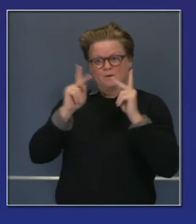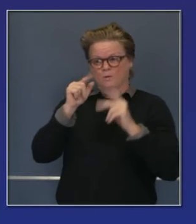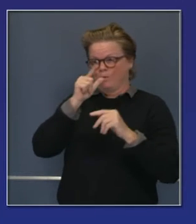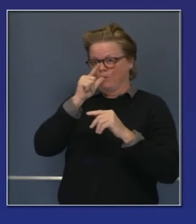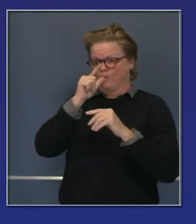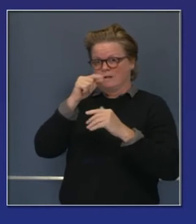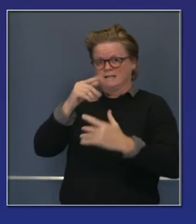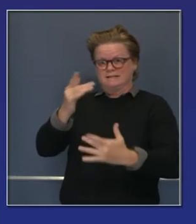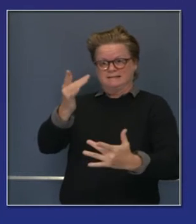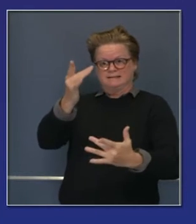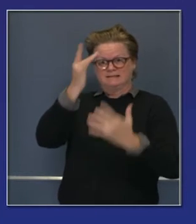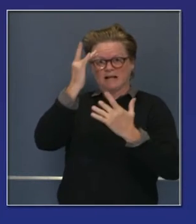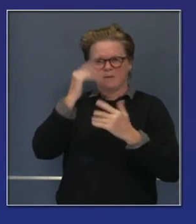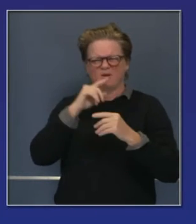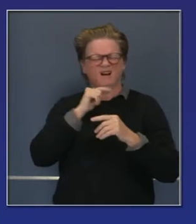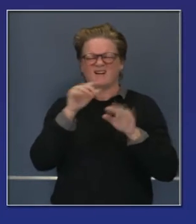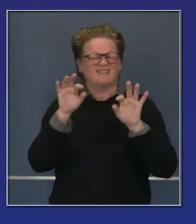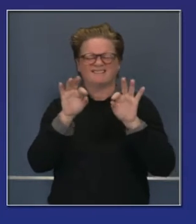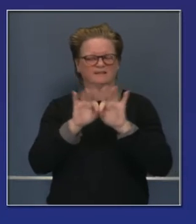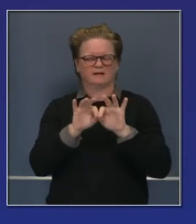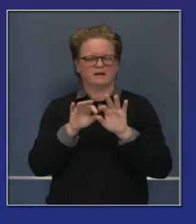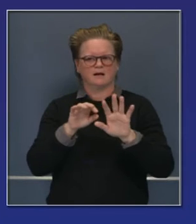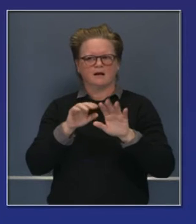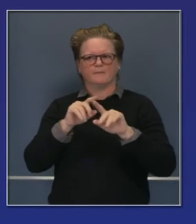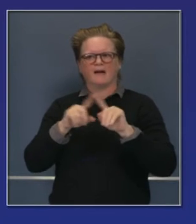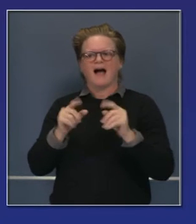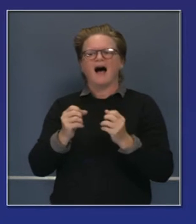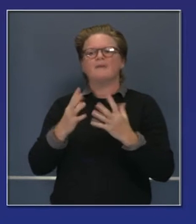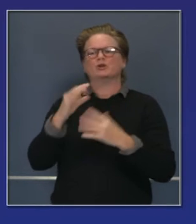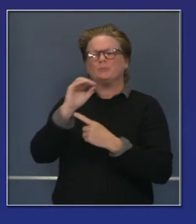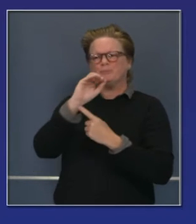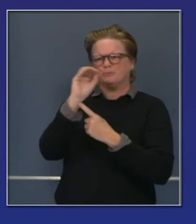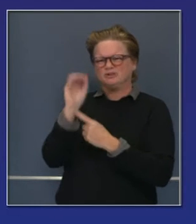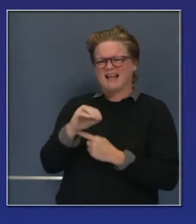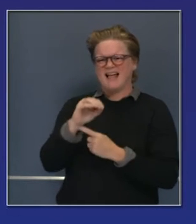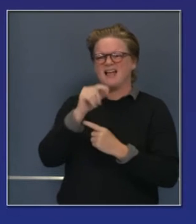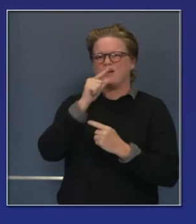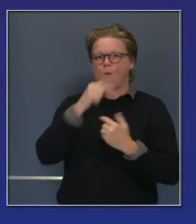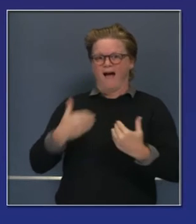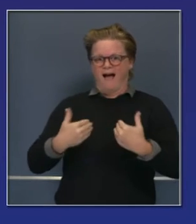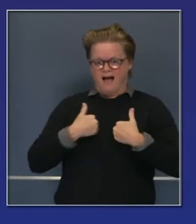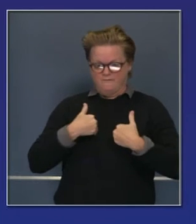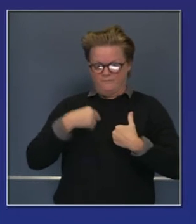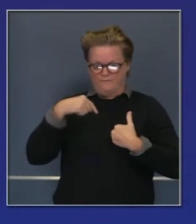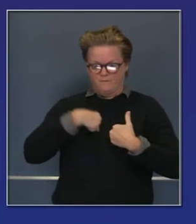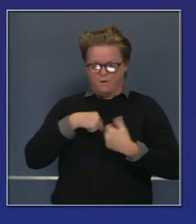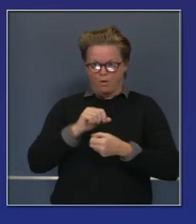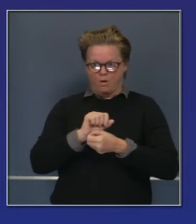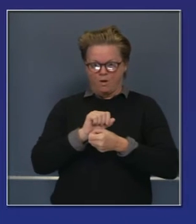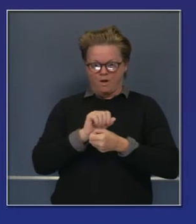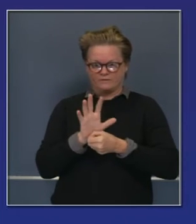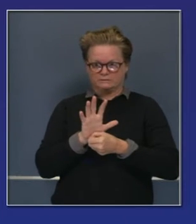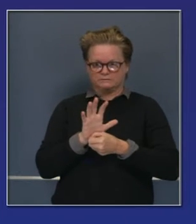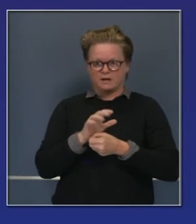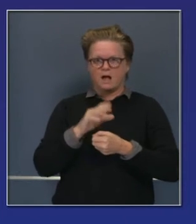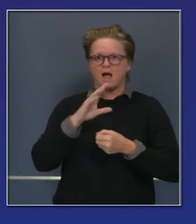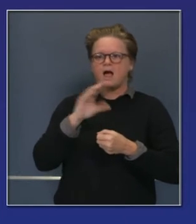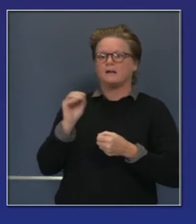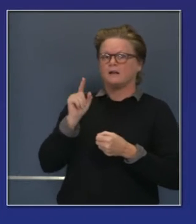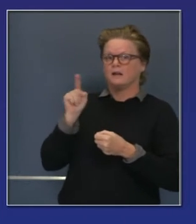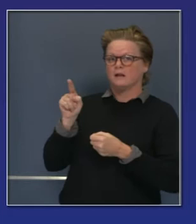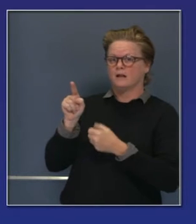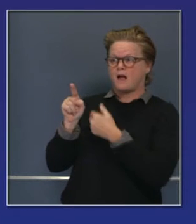positividad. Podemos hablar de los nuevos casos que han entrado al sistema de salubridad, pero creo que la capacidad